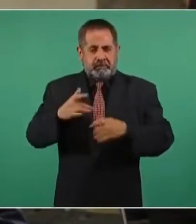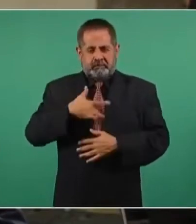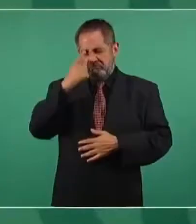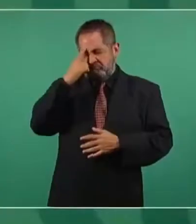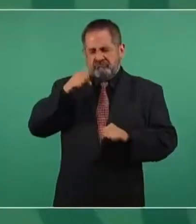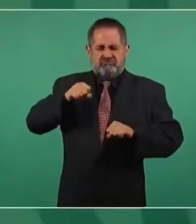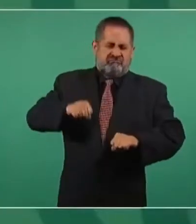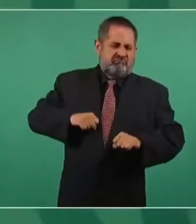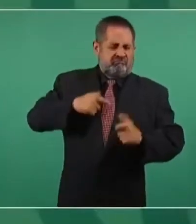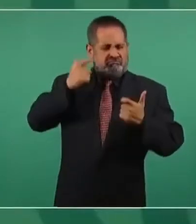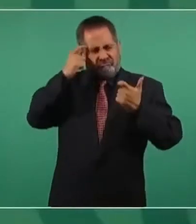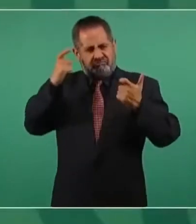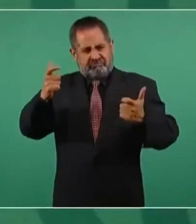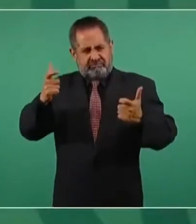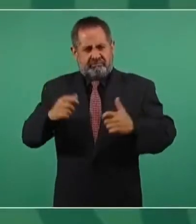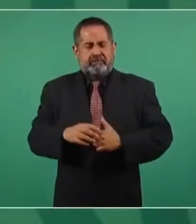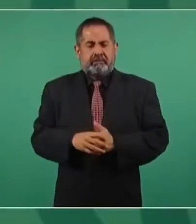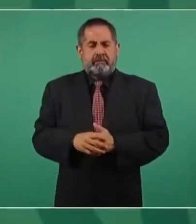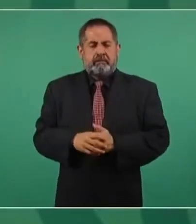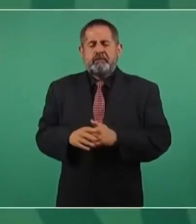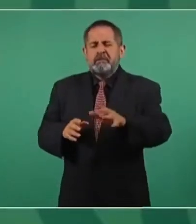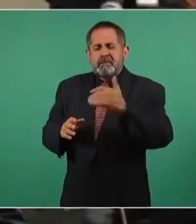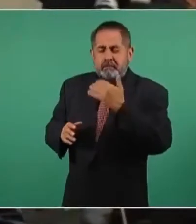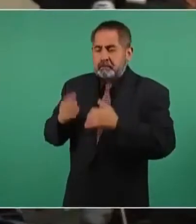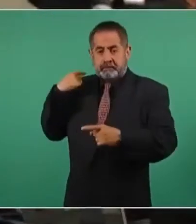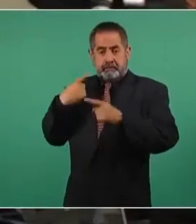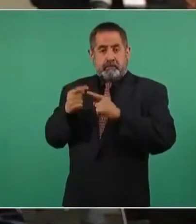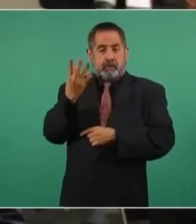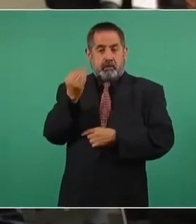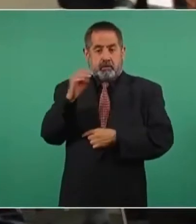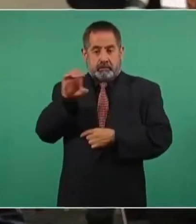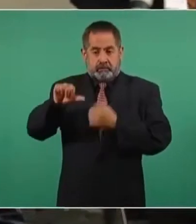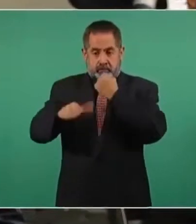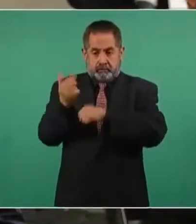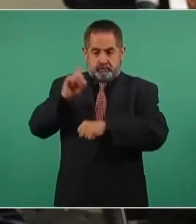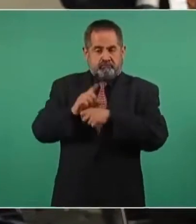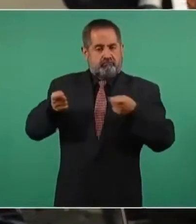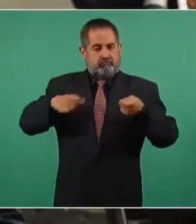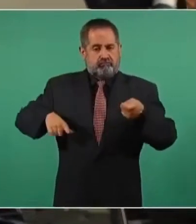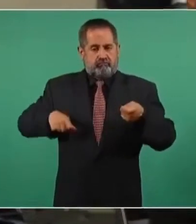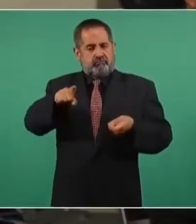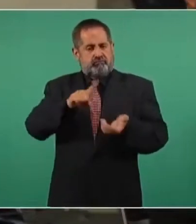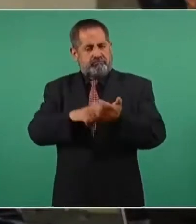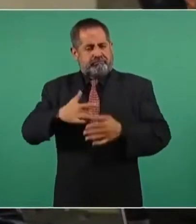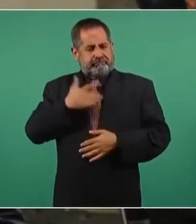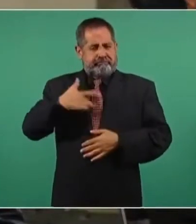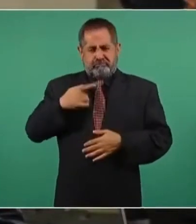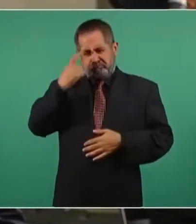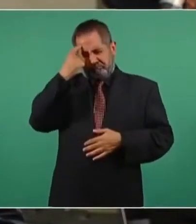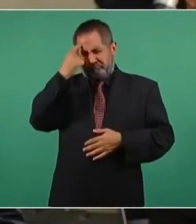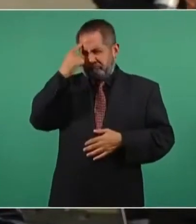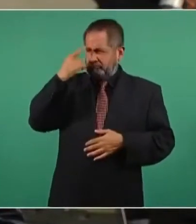poder? ¿cómo no? han pasado 911 días de gobierno ¿has sentido en alguno de esos